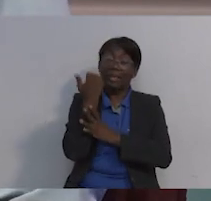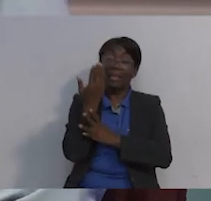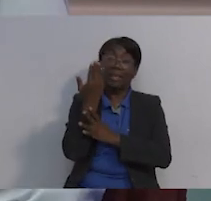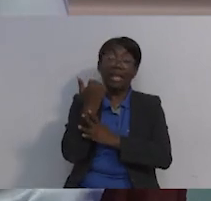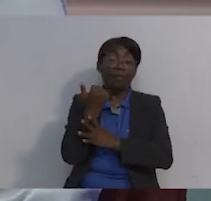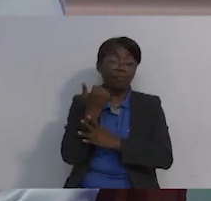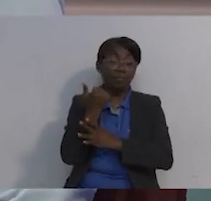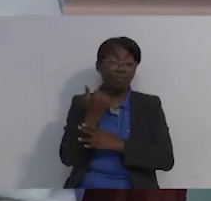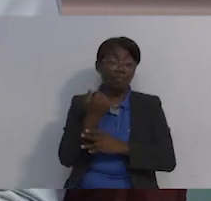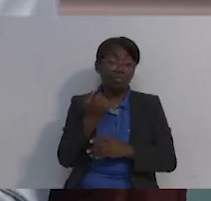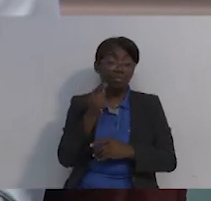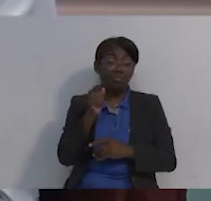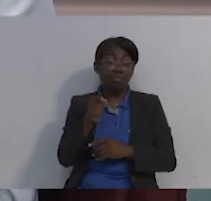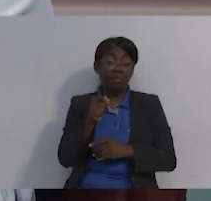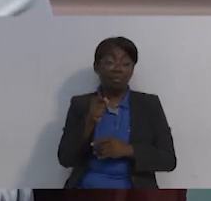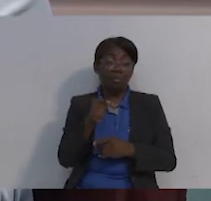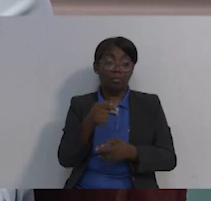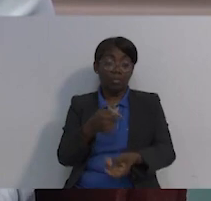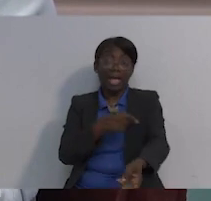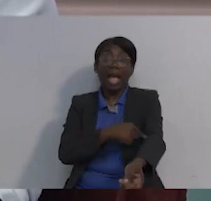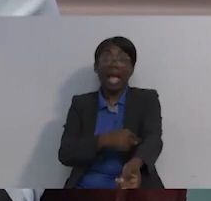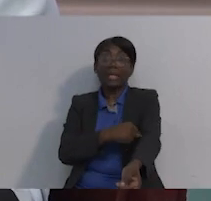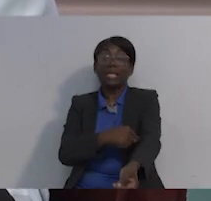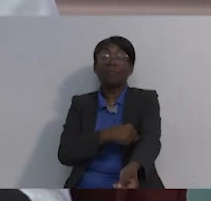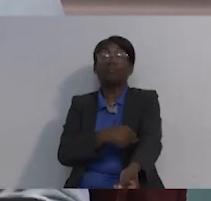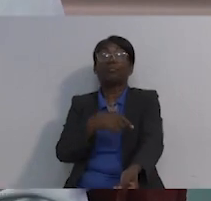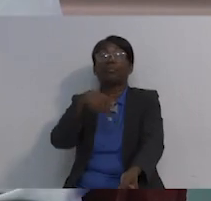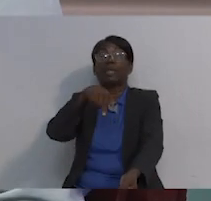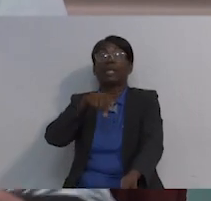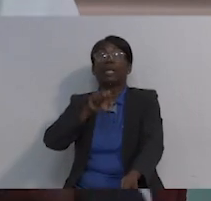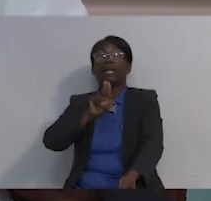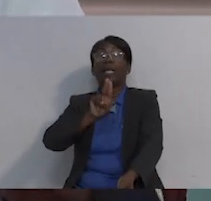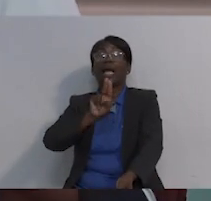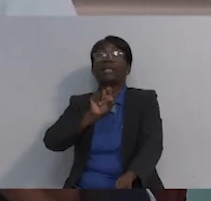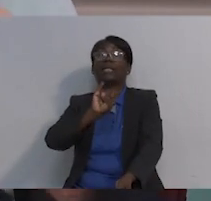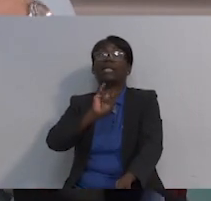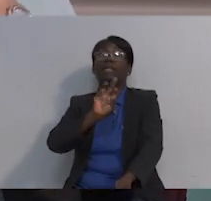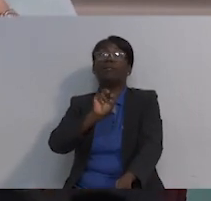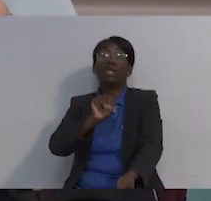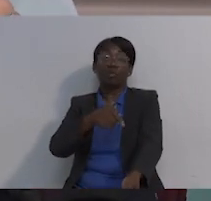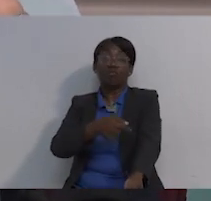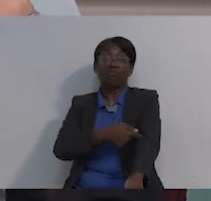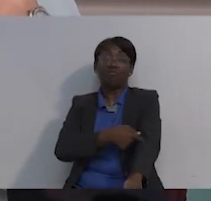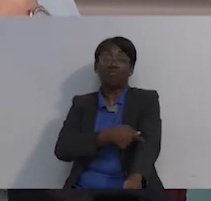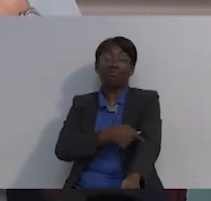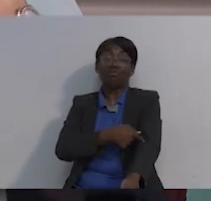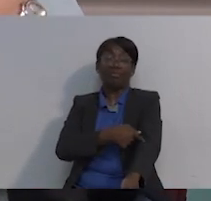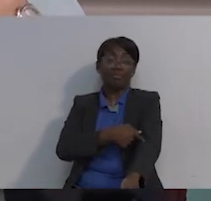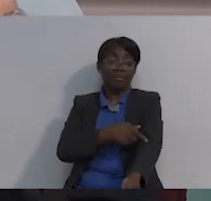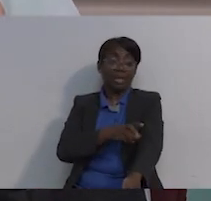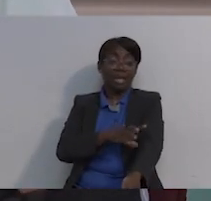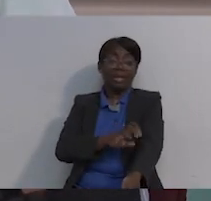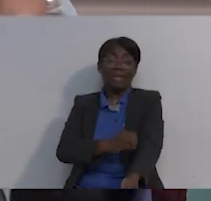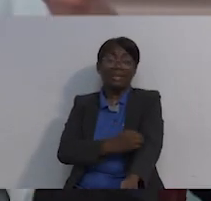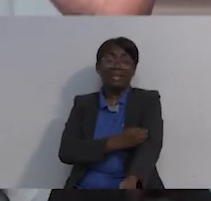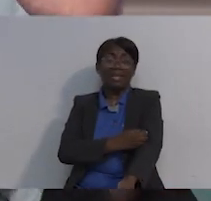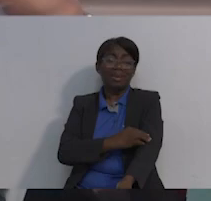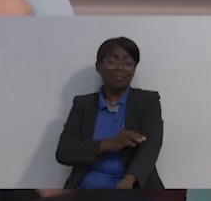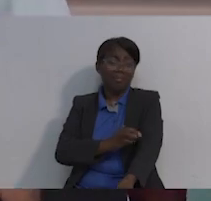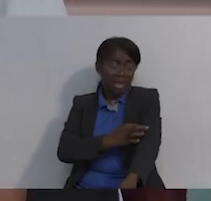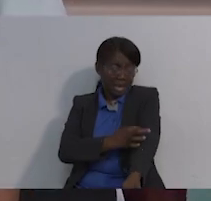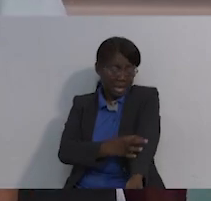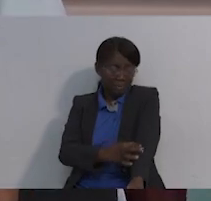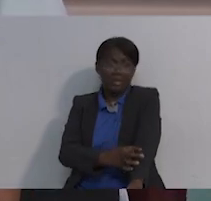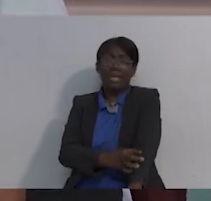ofensivo, es un factor que te irrita las venas, etc. Ahora te insertan un aparatito que va directo a la vena cava, me